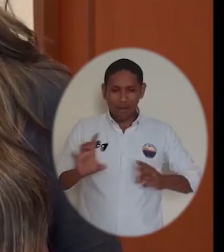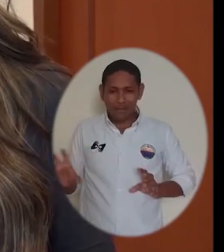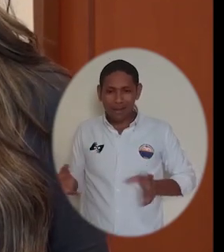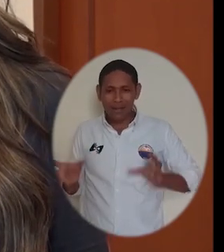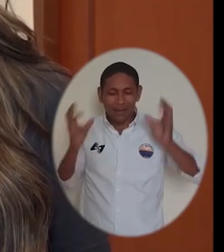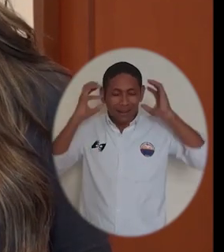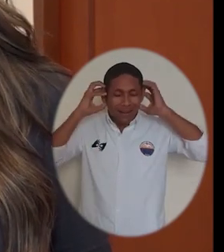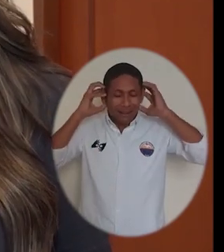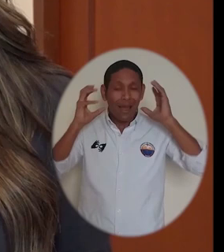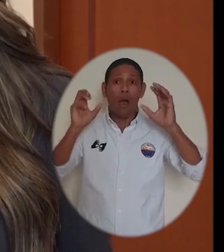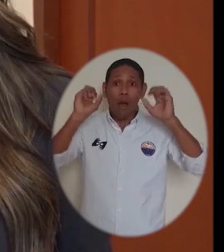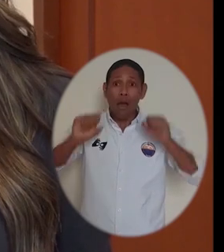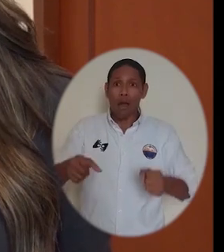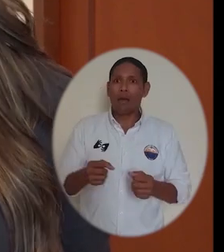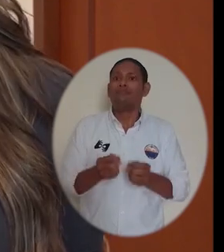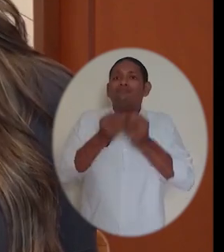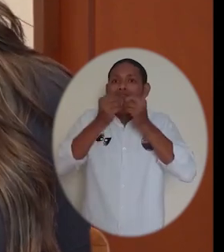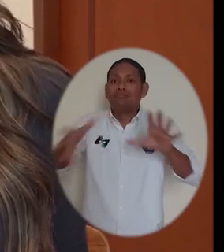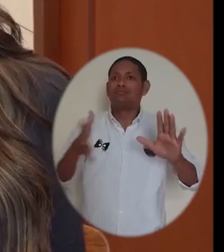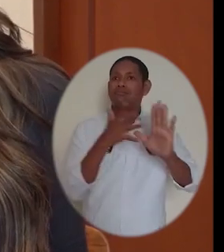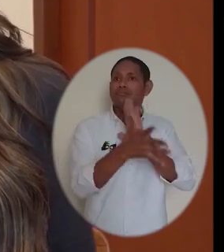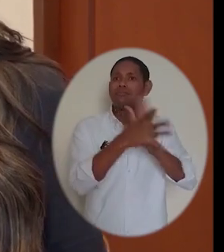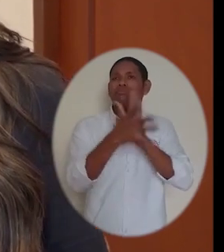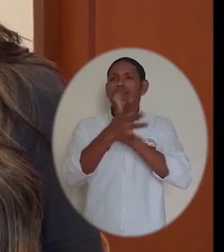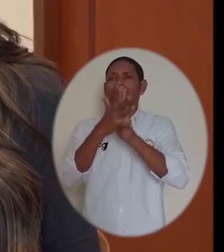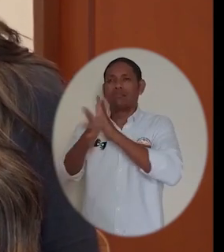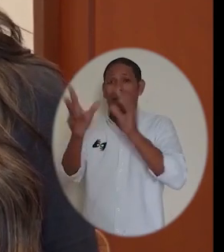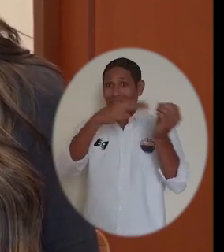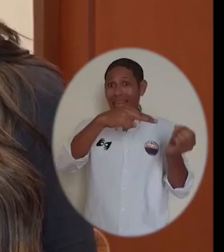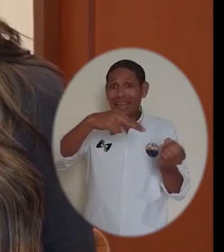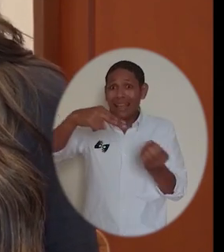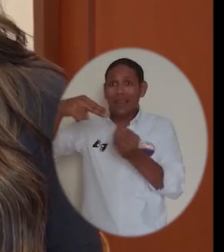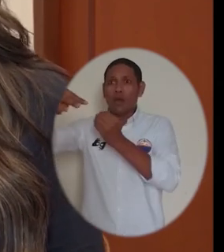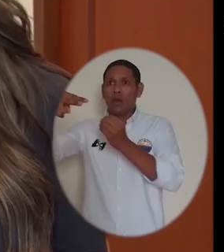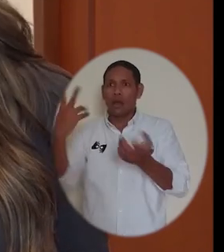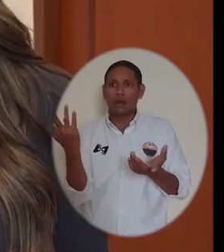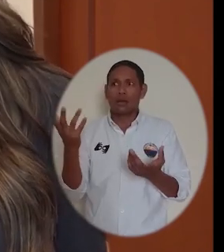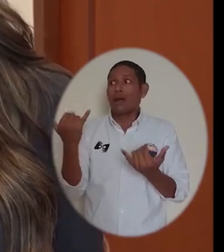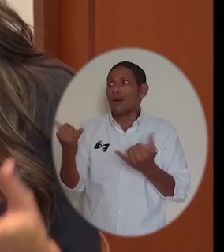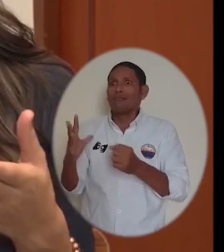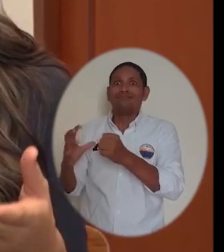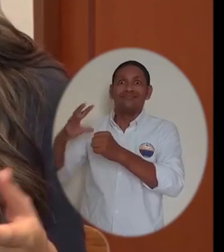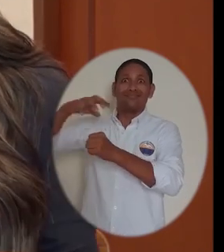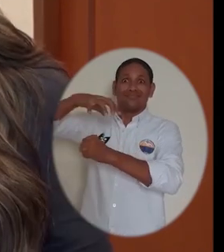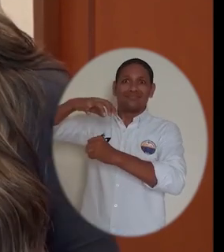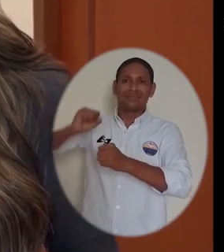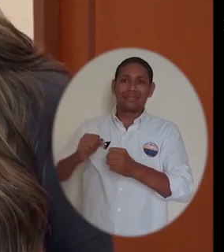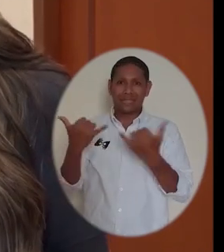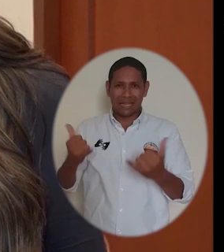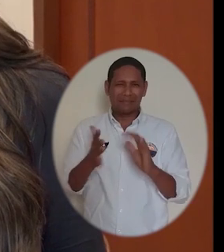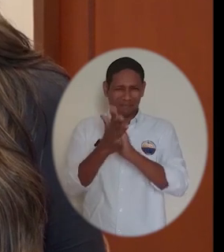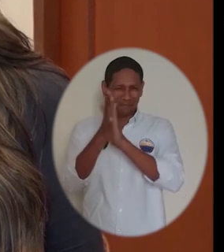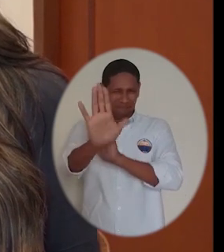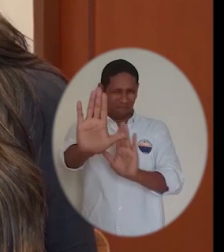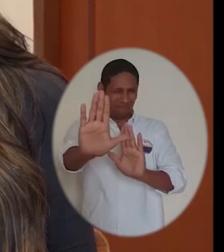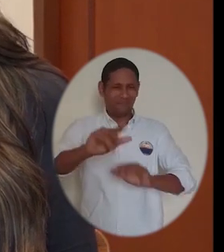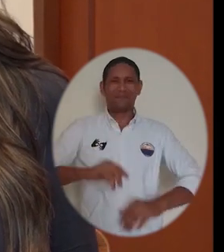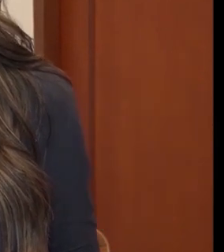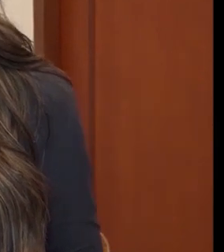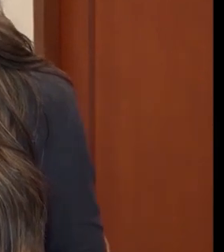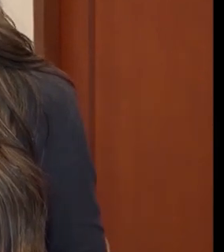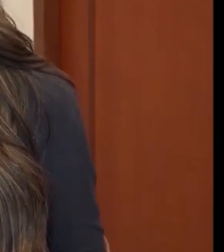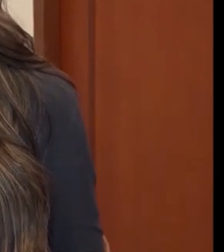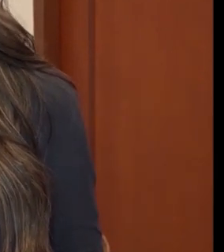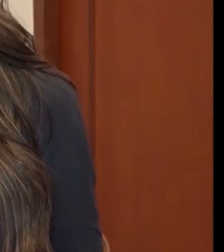Unimagdalena Radio se ha convertido en una plataforma alternativa de información y educación en tiempos del COVID-19. Ya